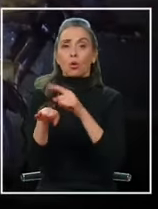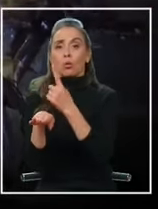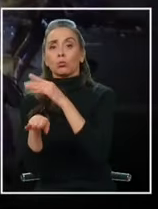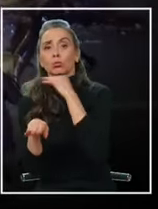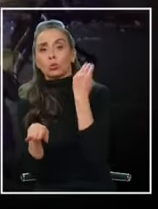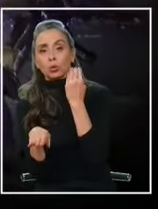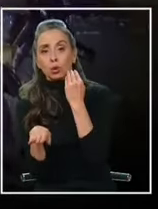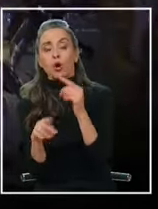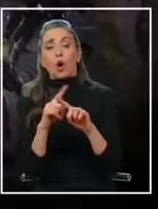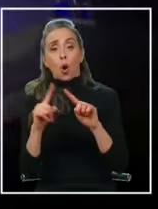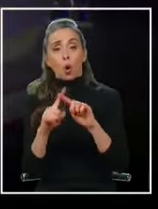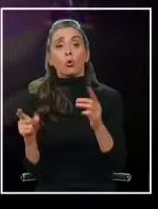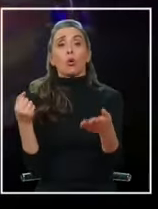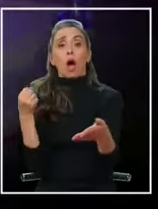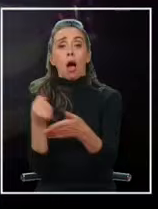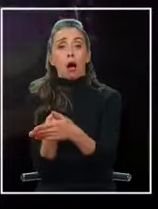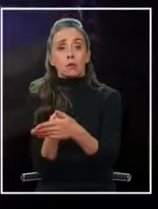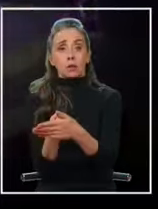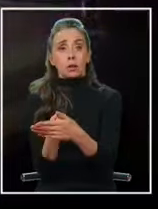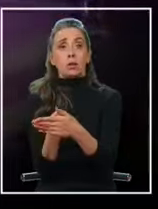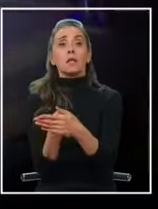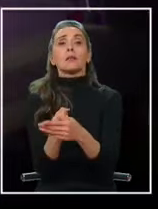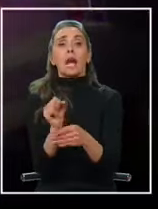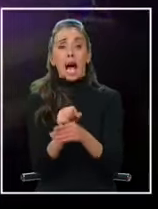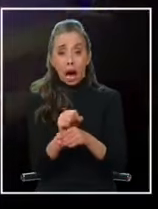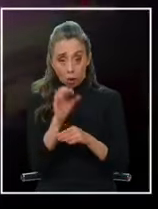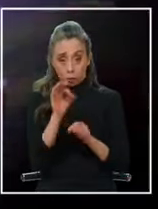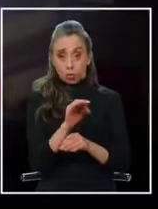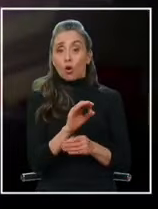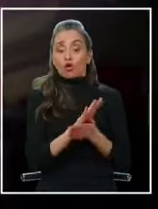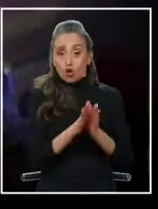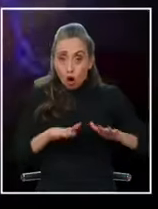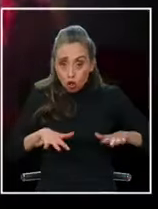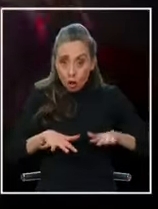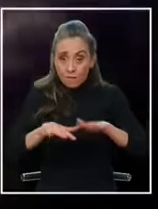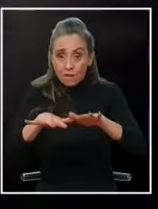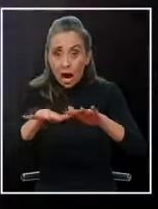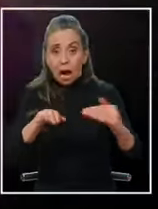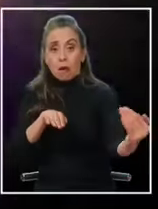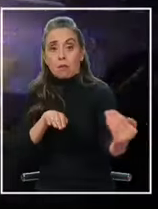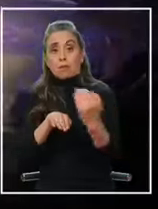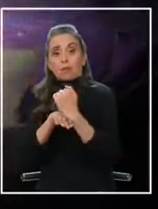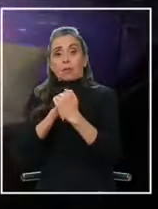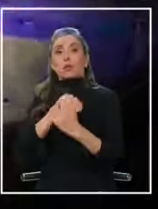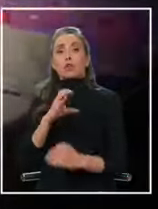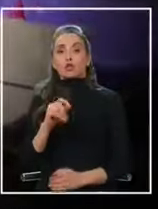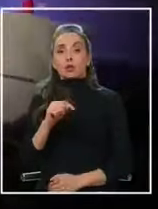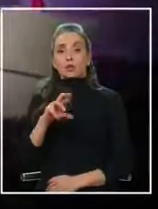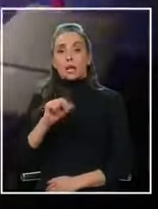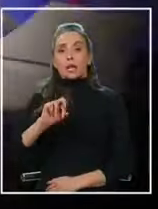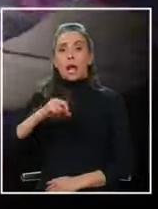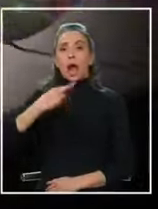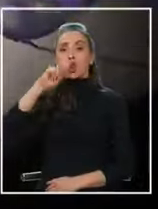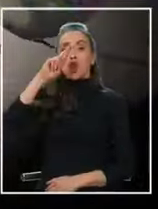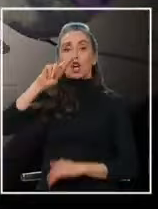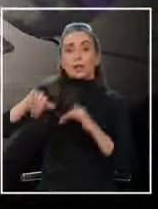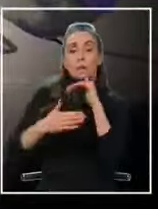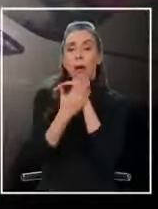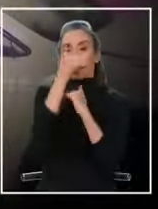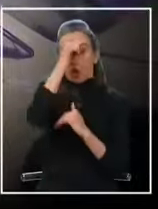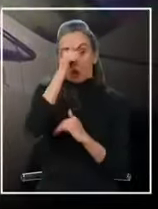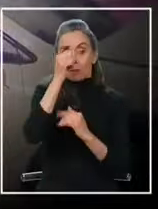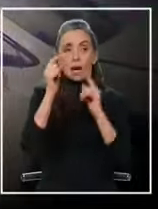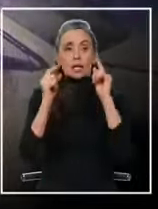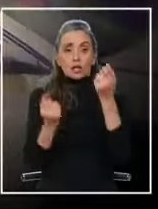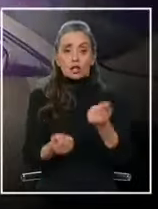consecuencias de otro accidente, también contra el tránsito, pero en la costanera norte la madrugada de este domingo. El chofer